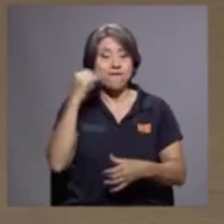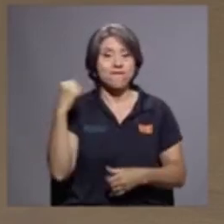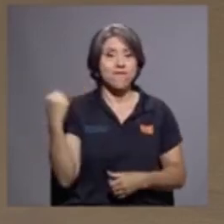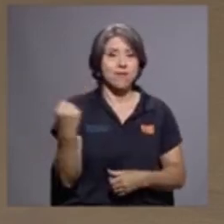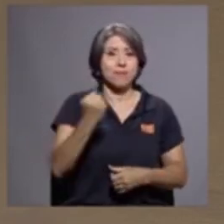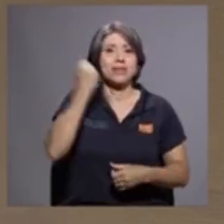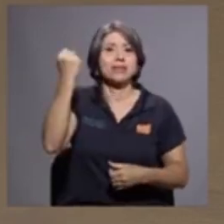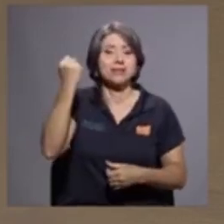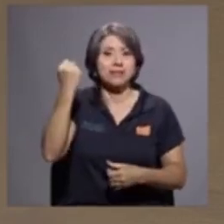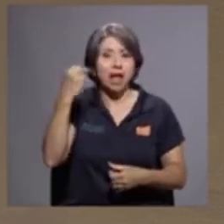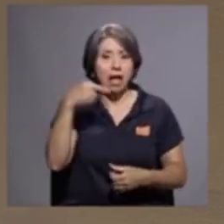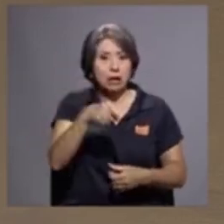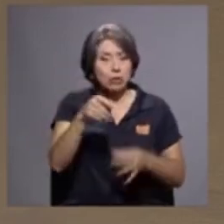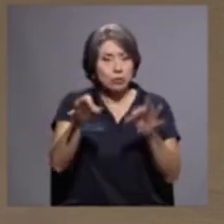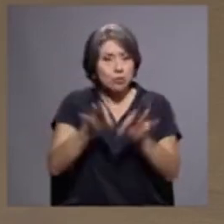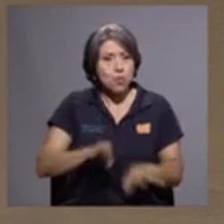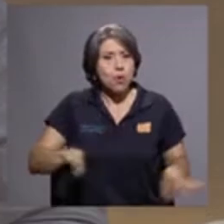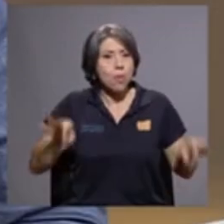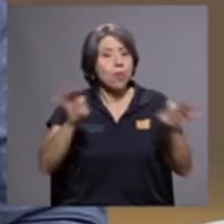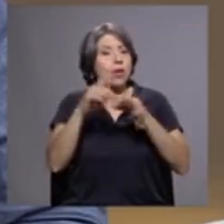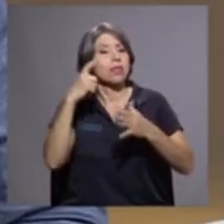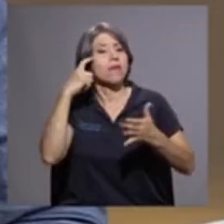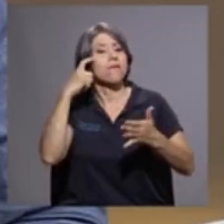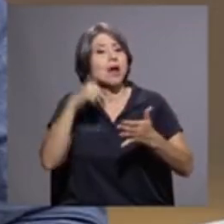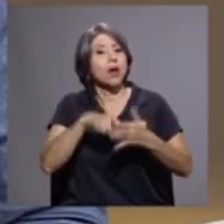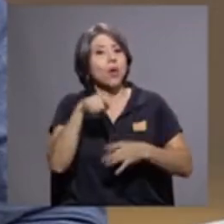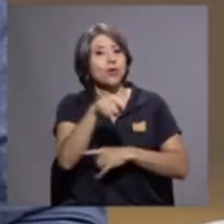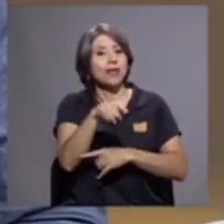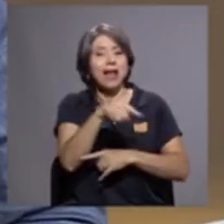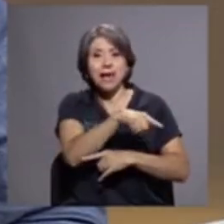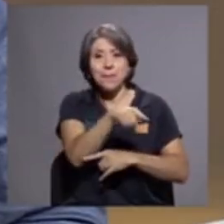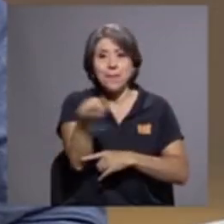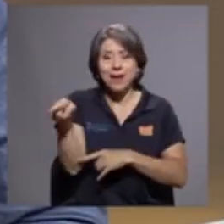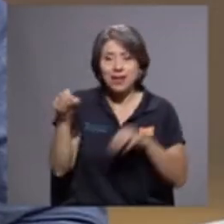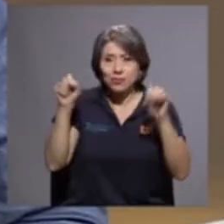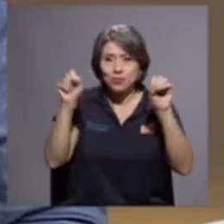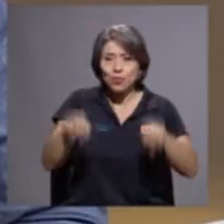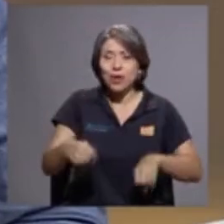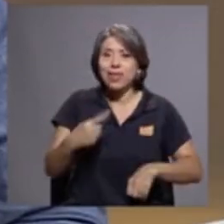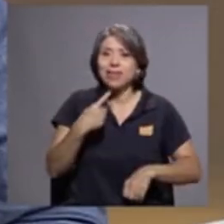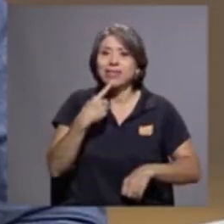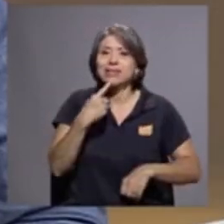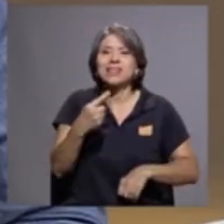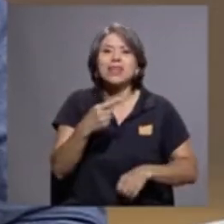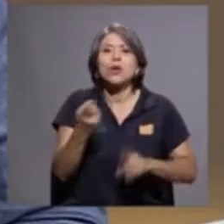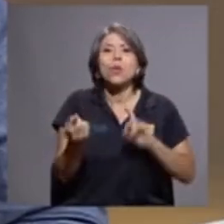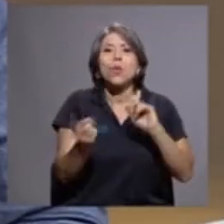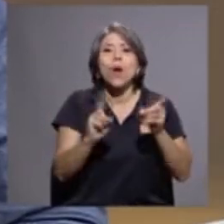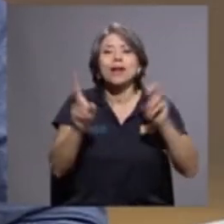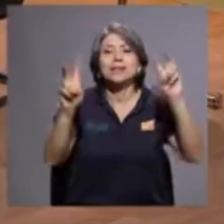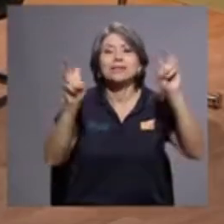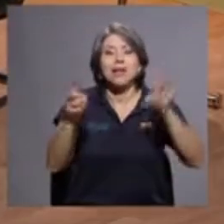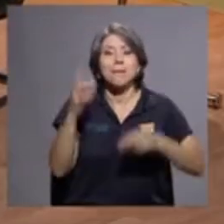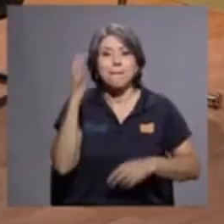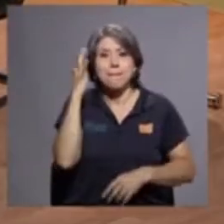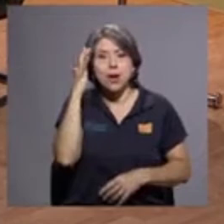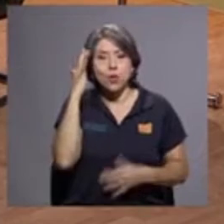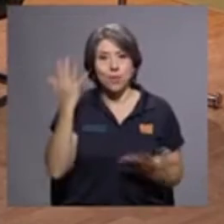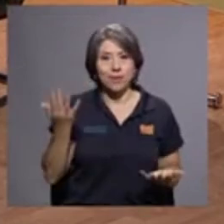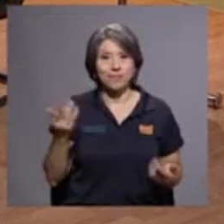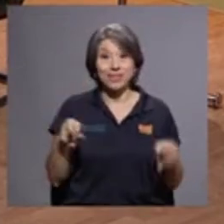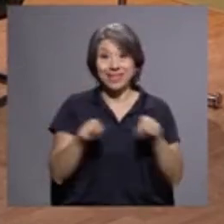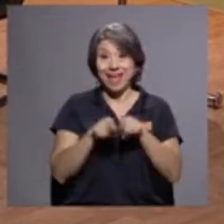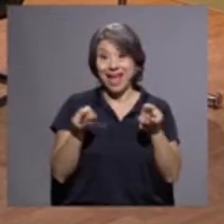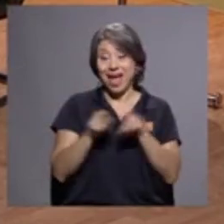que ha sido fundamental para que ellos puedan y ellas puedan decir lo que les preocupa. Quiero también,